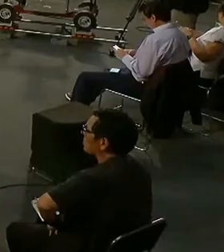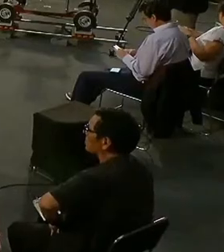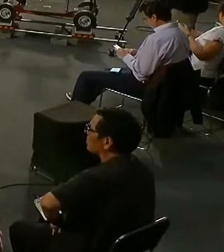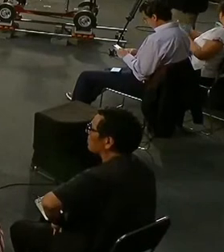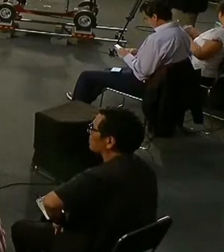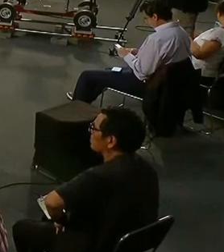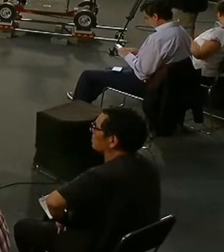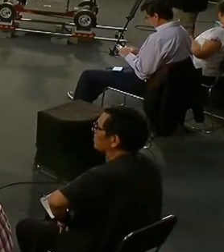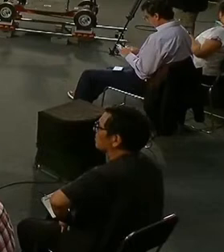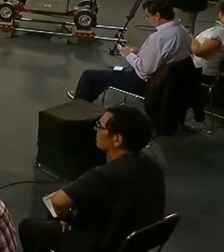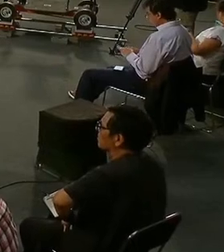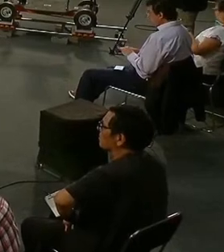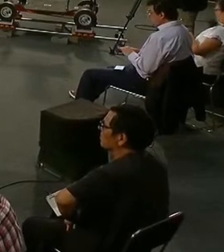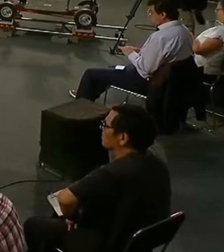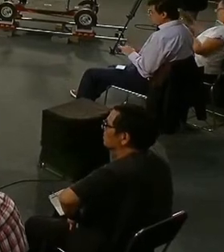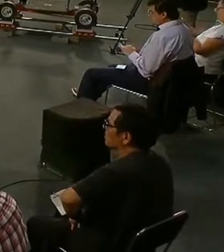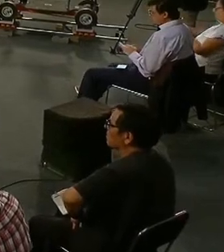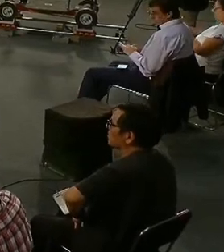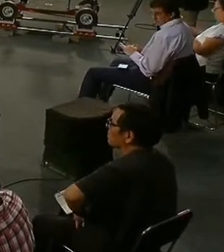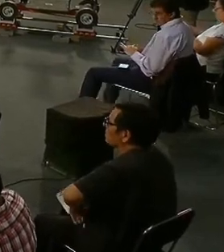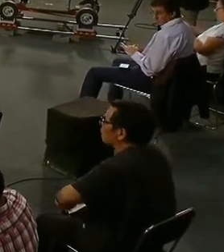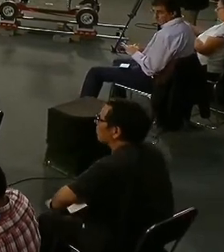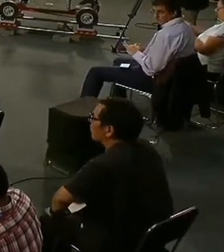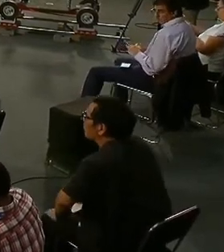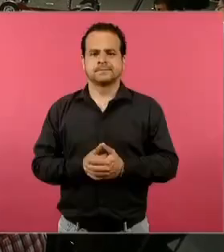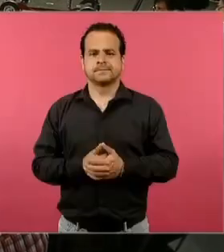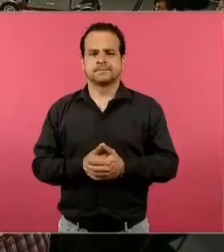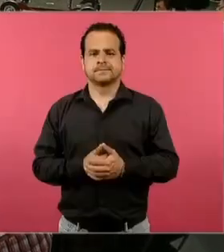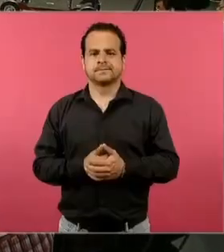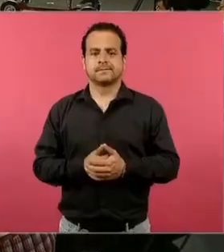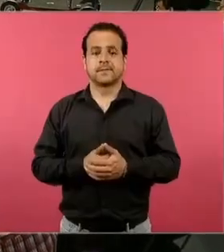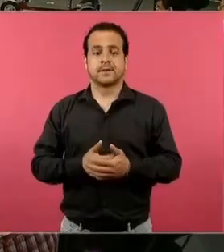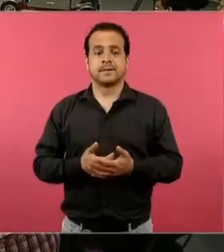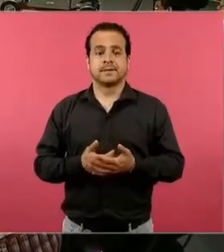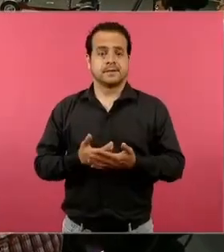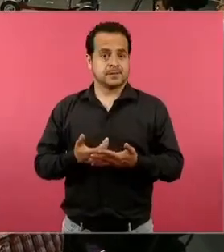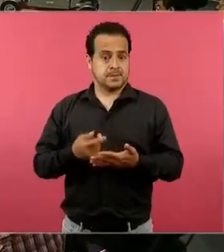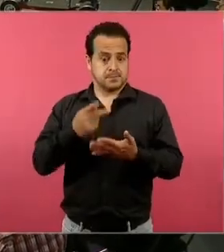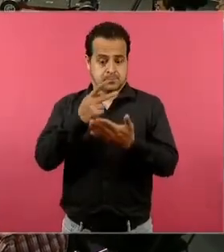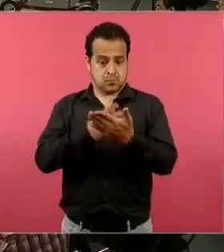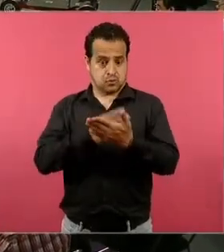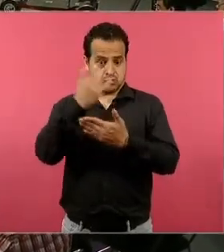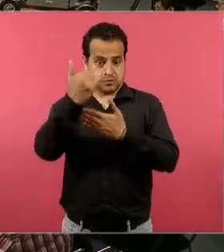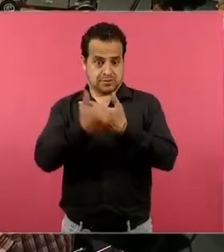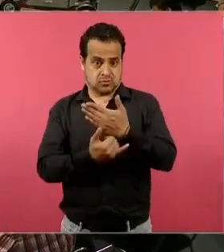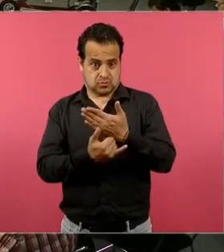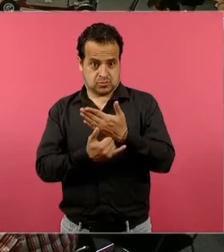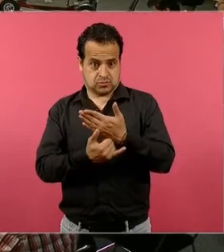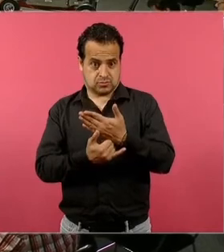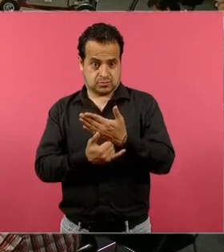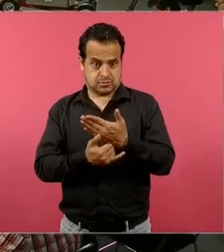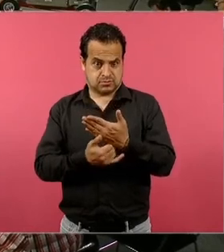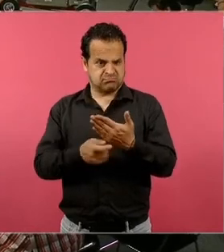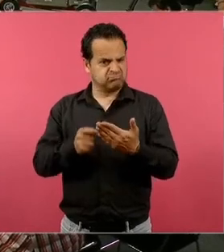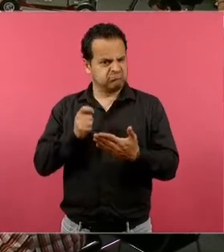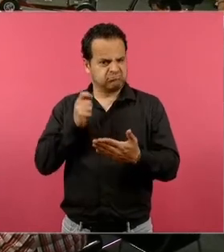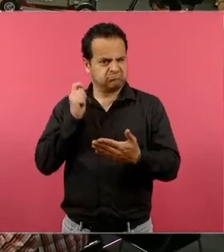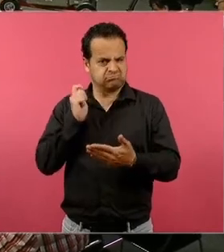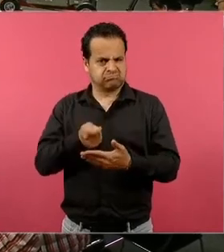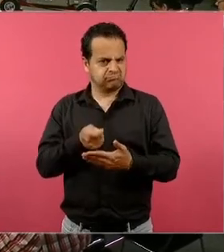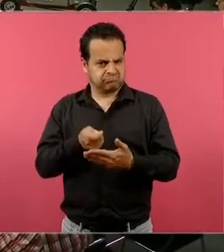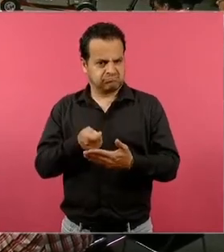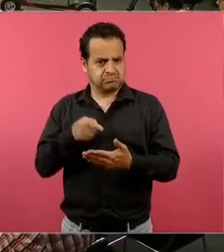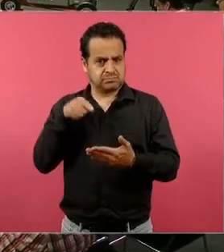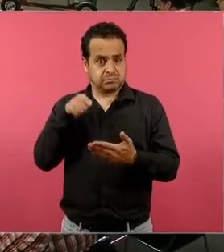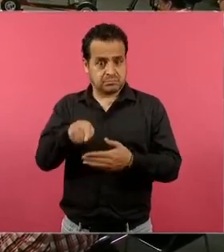Por lo tanto, lo que vamos a abordar en todo el proyecto didáctico es que el alumno aprenda cómo trabajar un